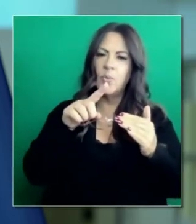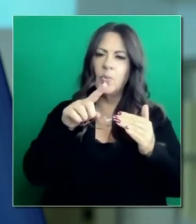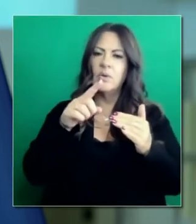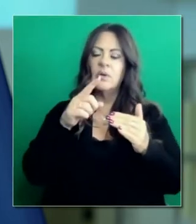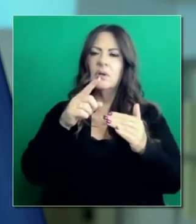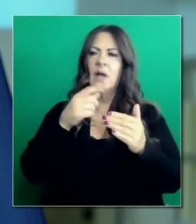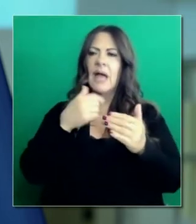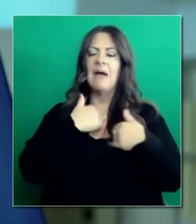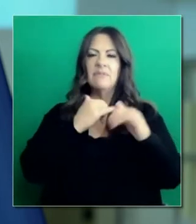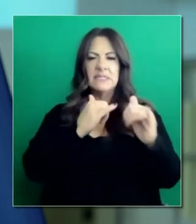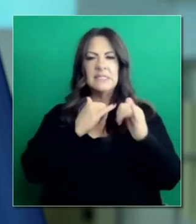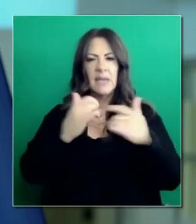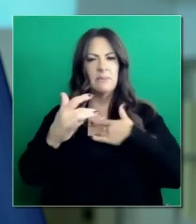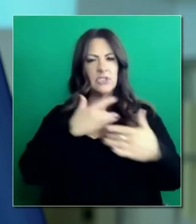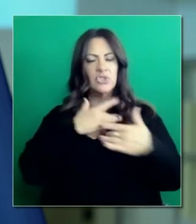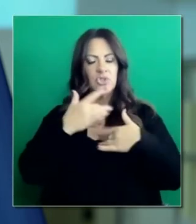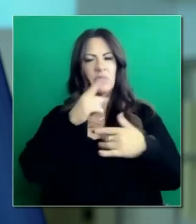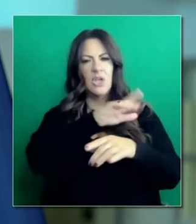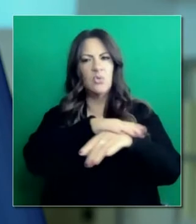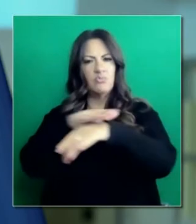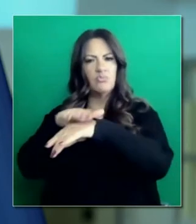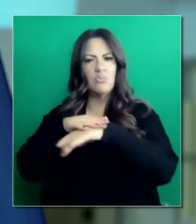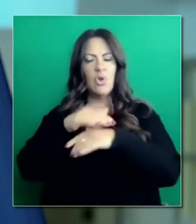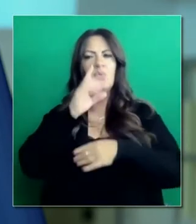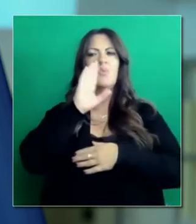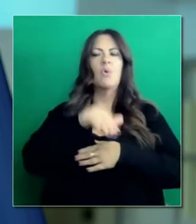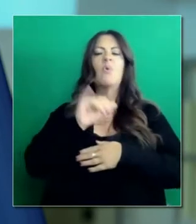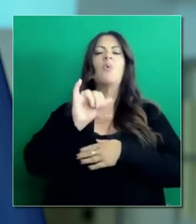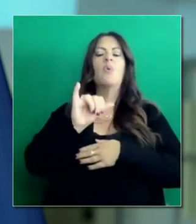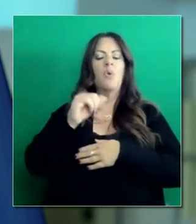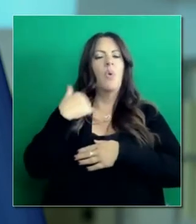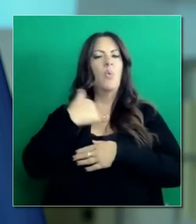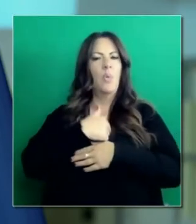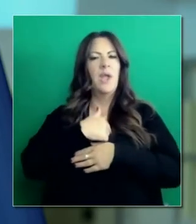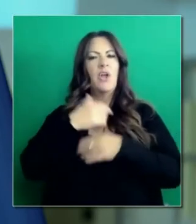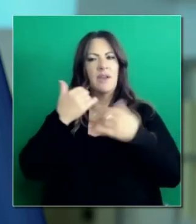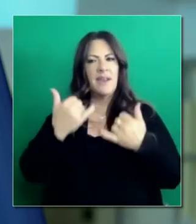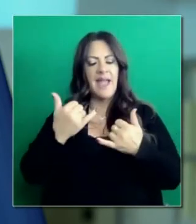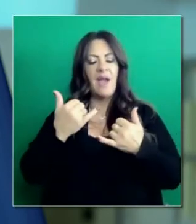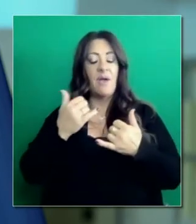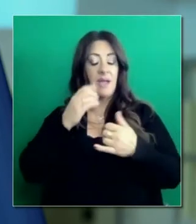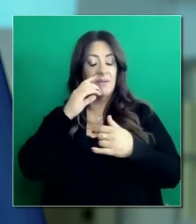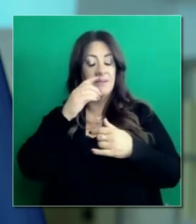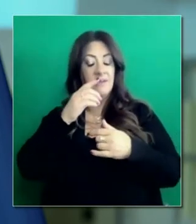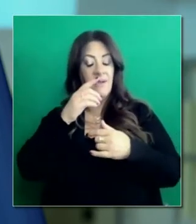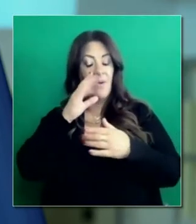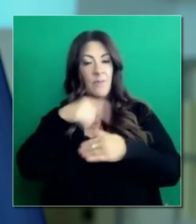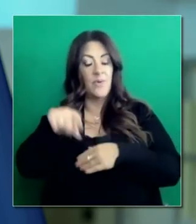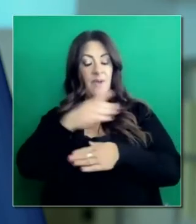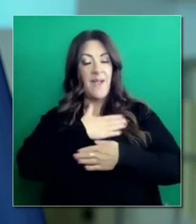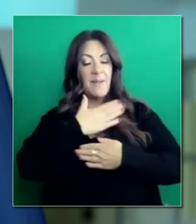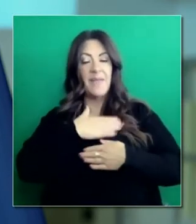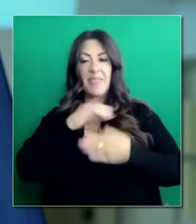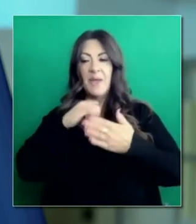La gente que está preocupada porque no le hemos dado más noticias está ahora también contenta por esto.